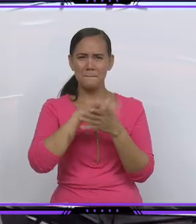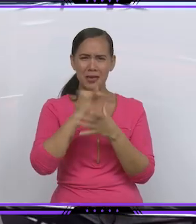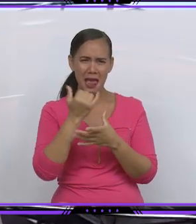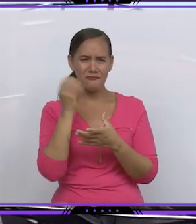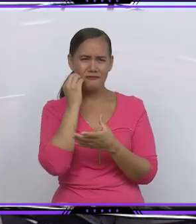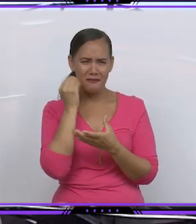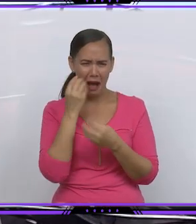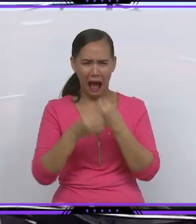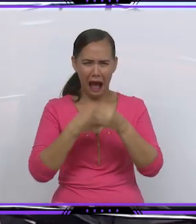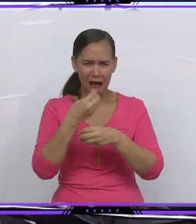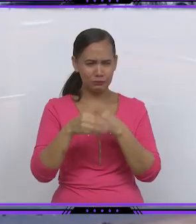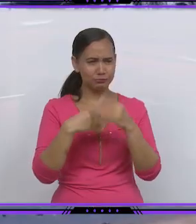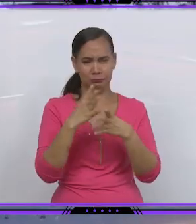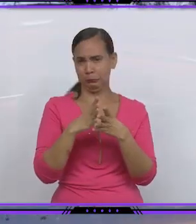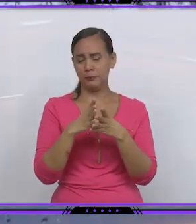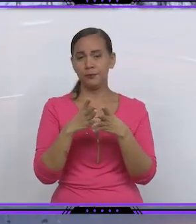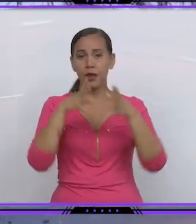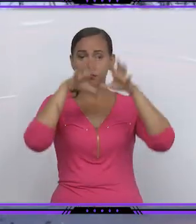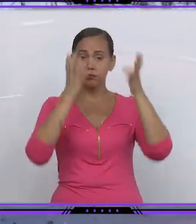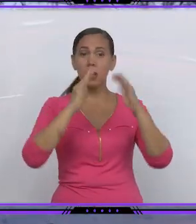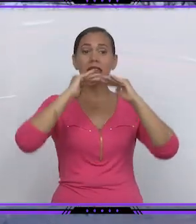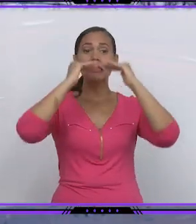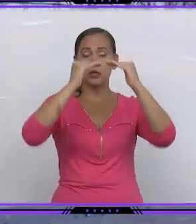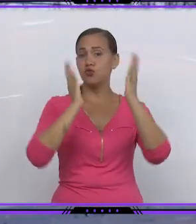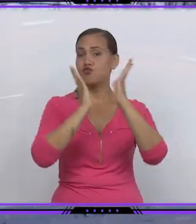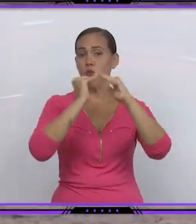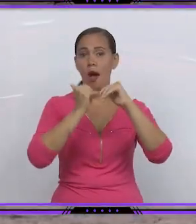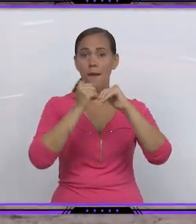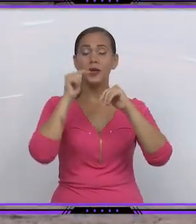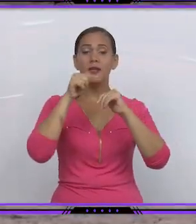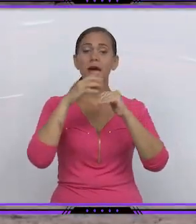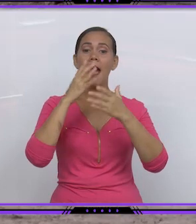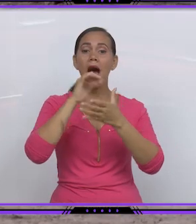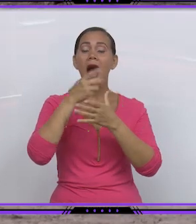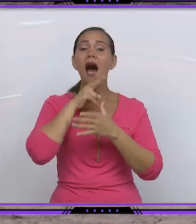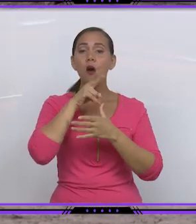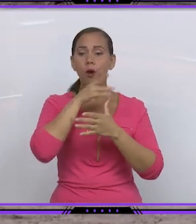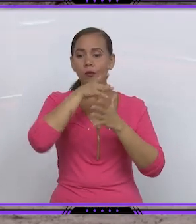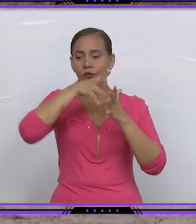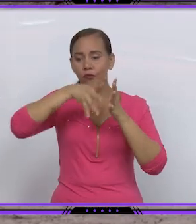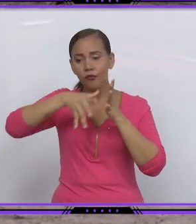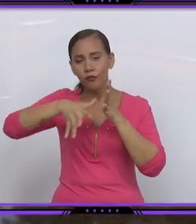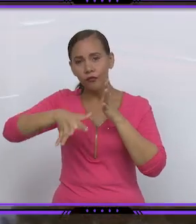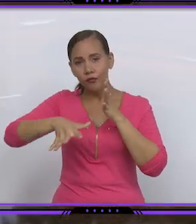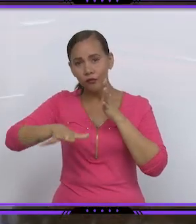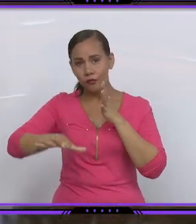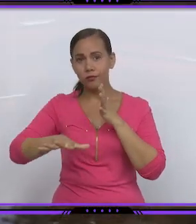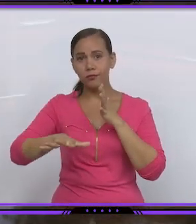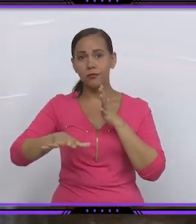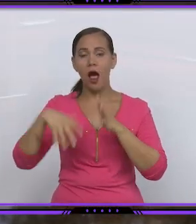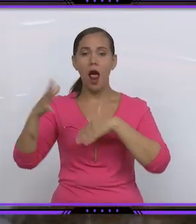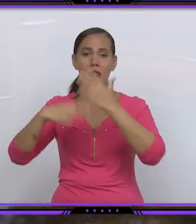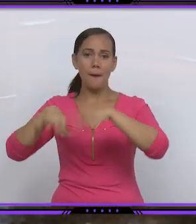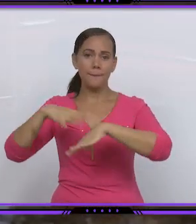Por las intensas lluvias porque carece de cubierta se ha ido destilando esa agua con miel y por el nivel de caída que tiene hacia Playa Larga ha corrido